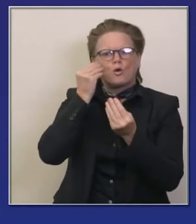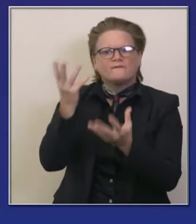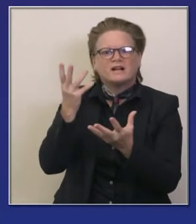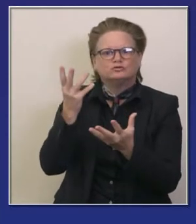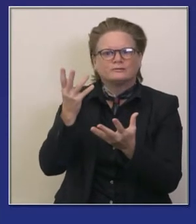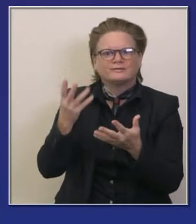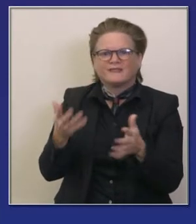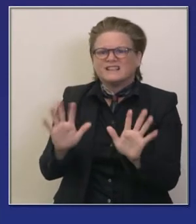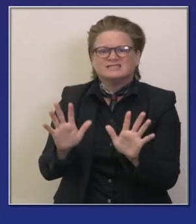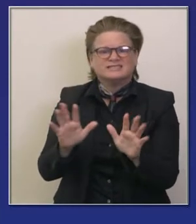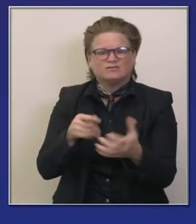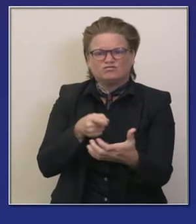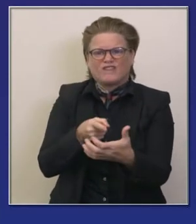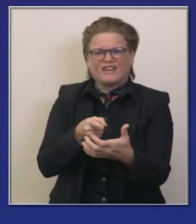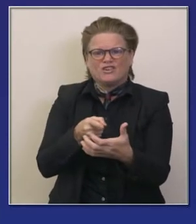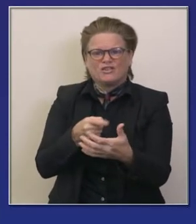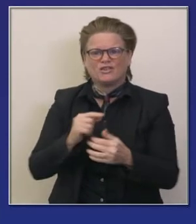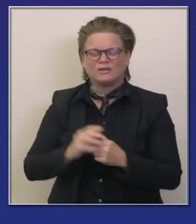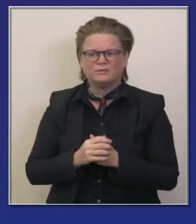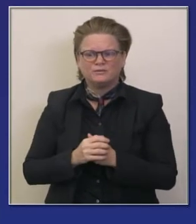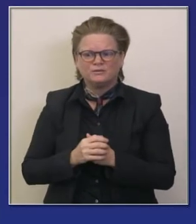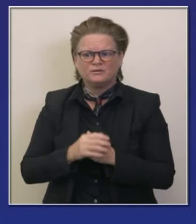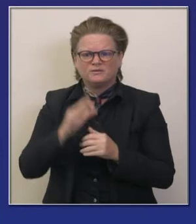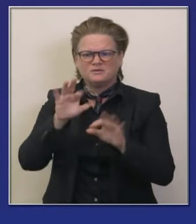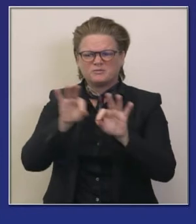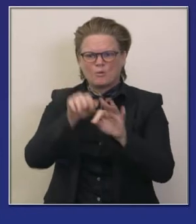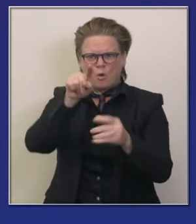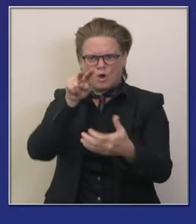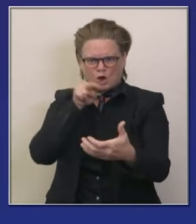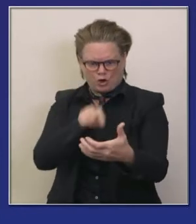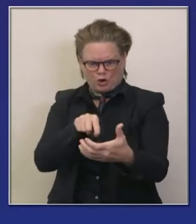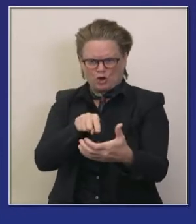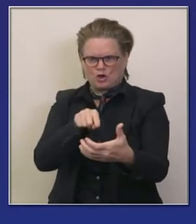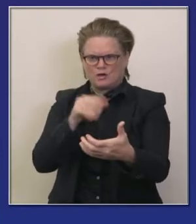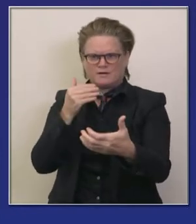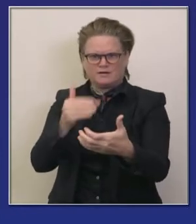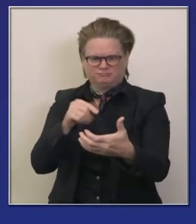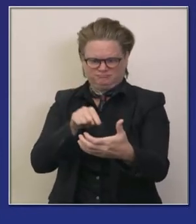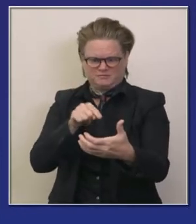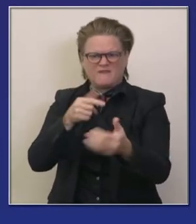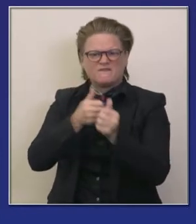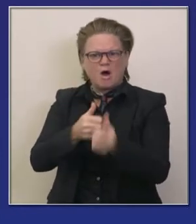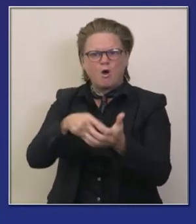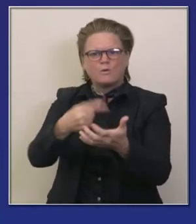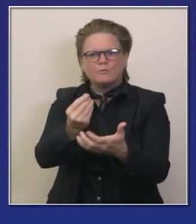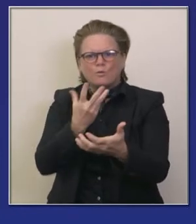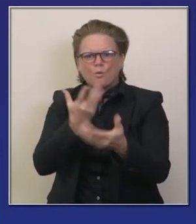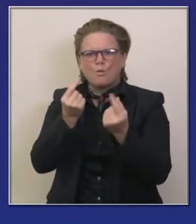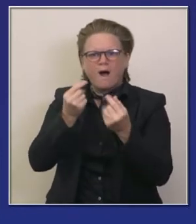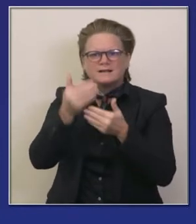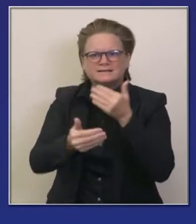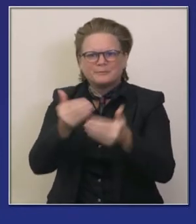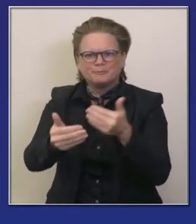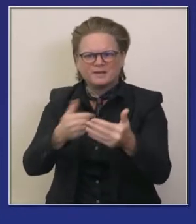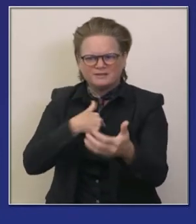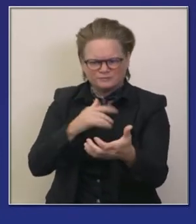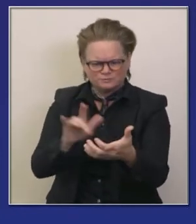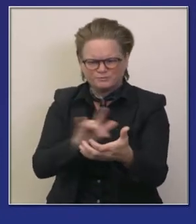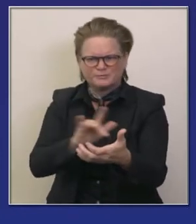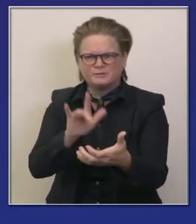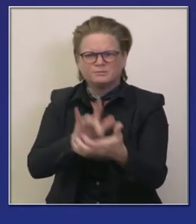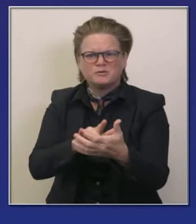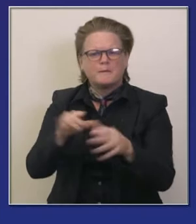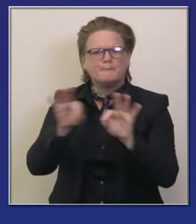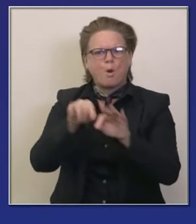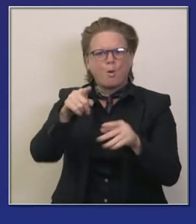botón para notificaciones a exposiciones y permite acceso a través de bluetooth